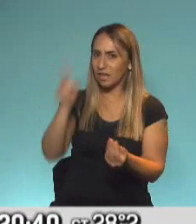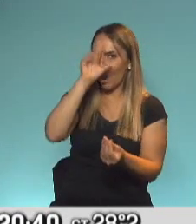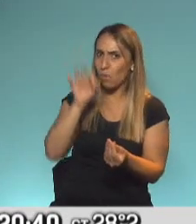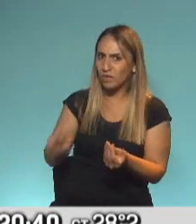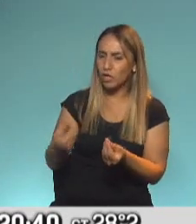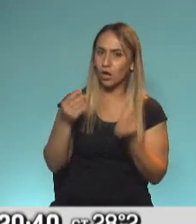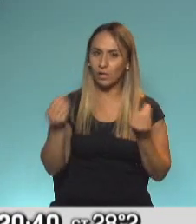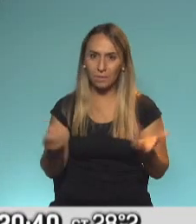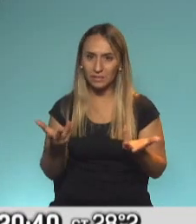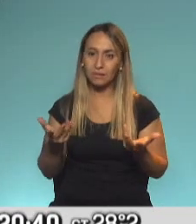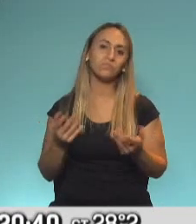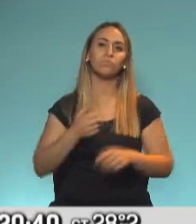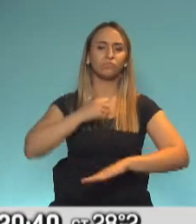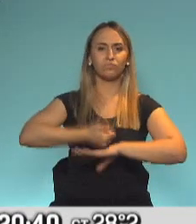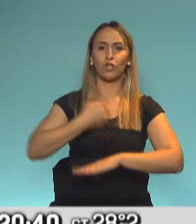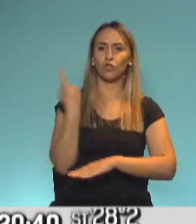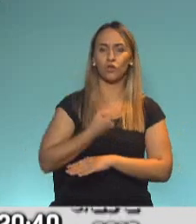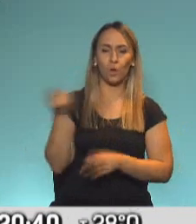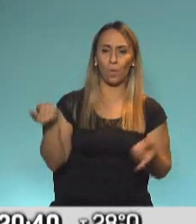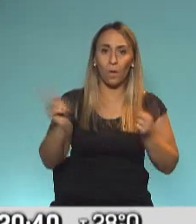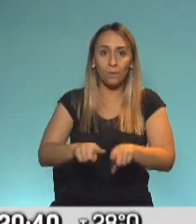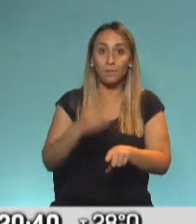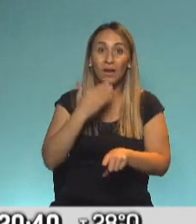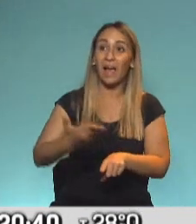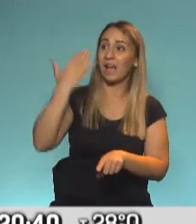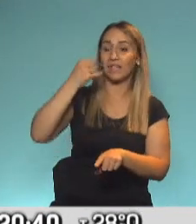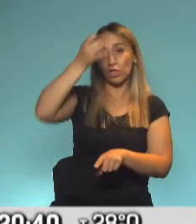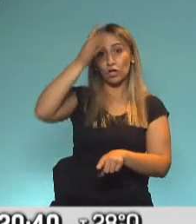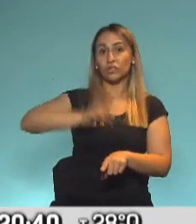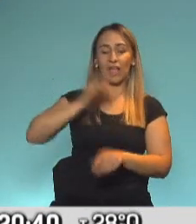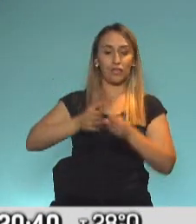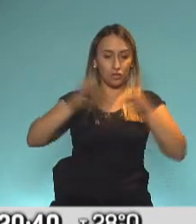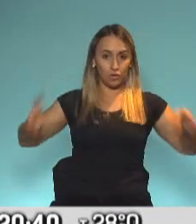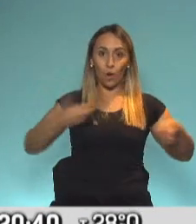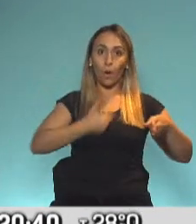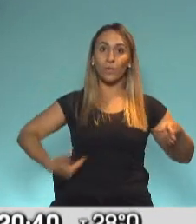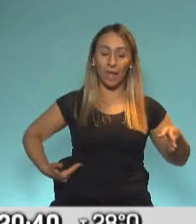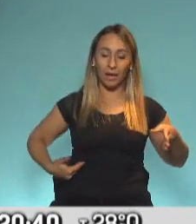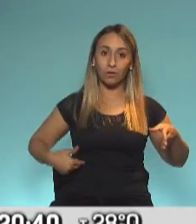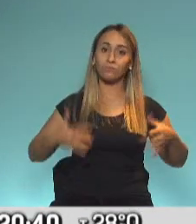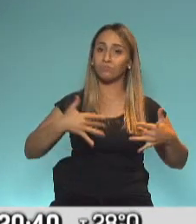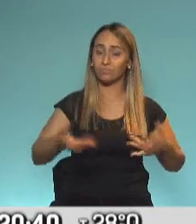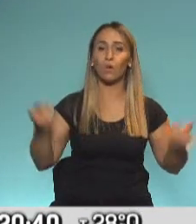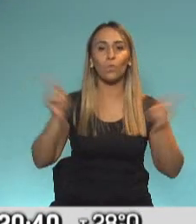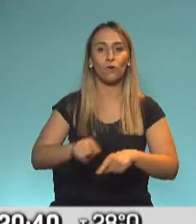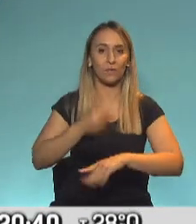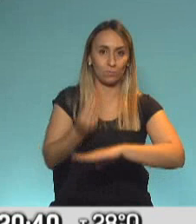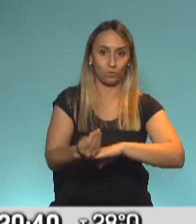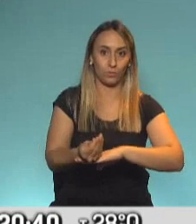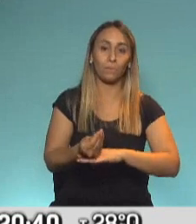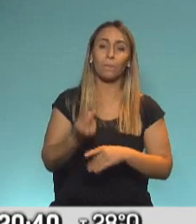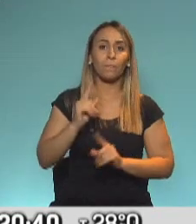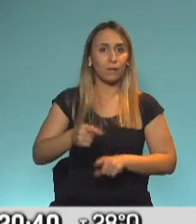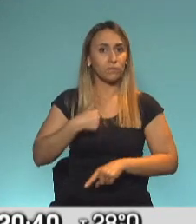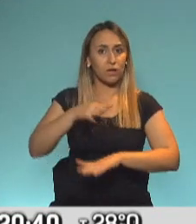Bueno, ella dijo, volvimos por nuestros 12 años y se hace cargo también de la etapa que se está transitando. Así que yo creo que en